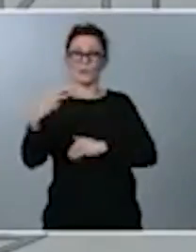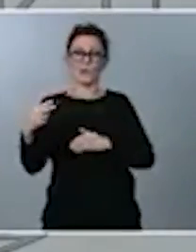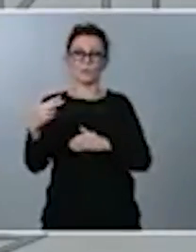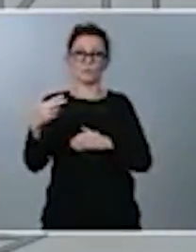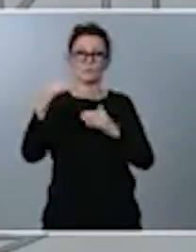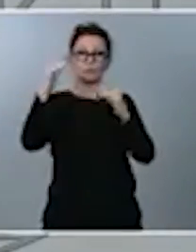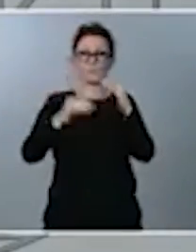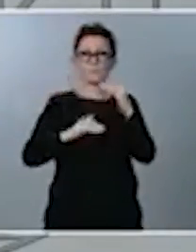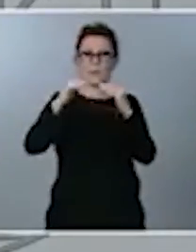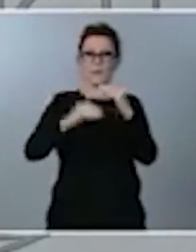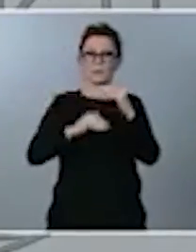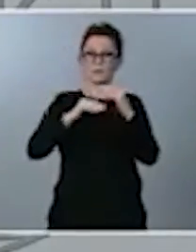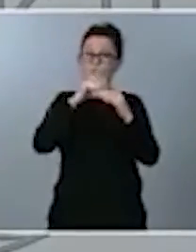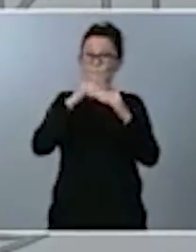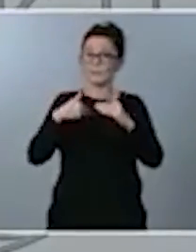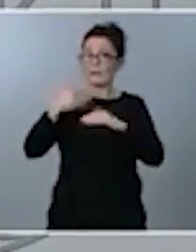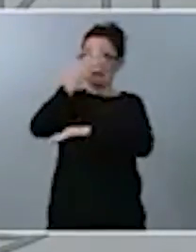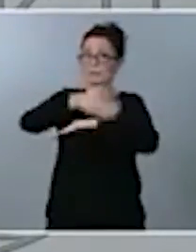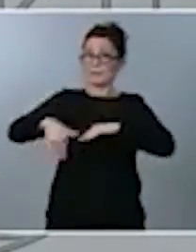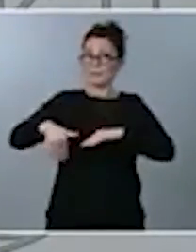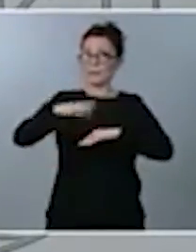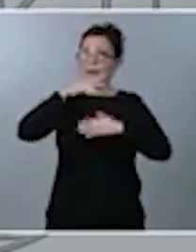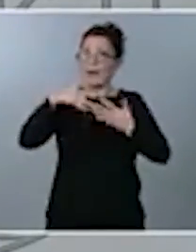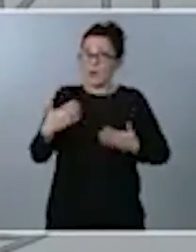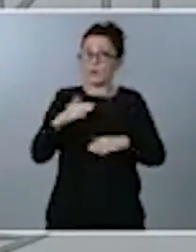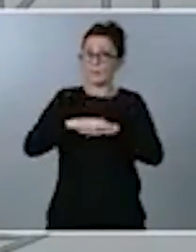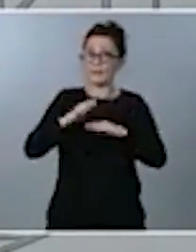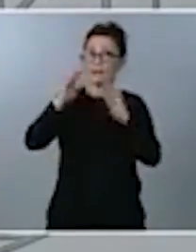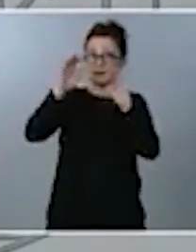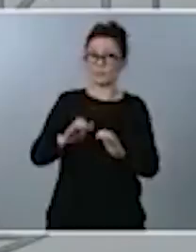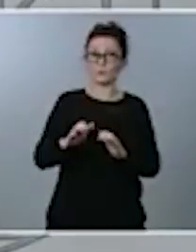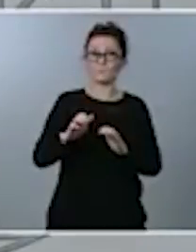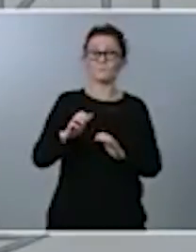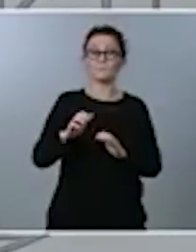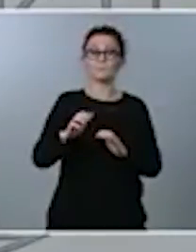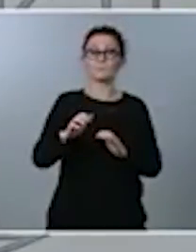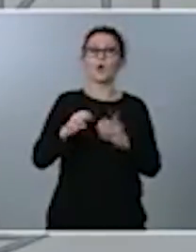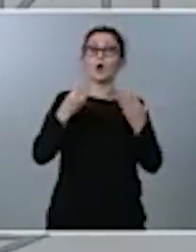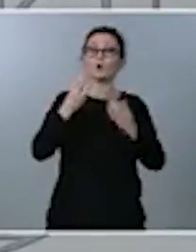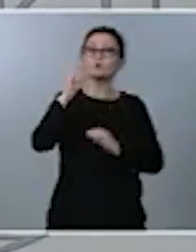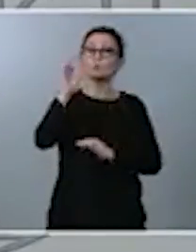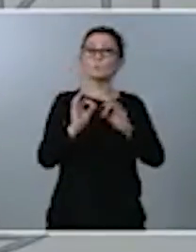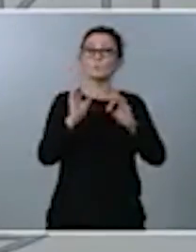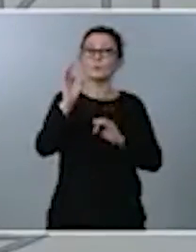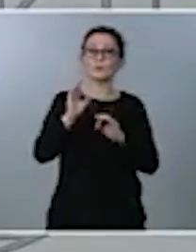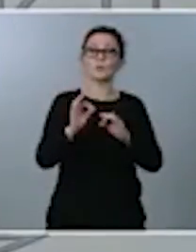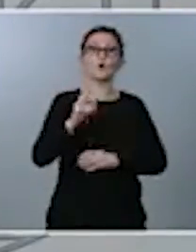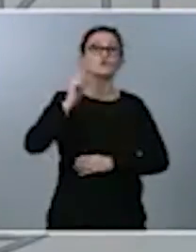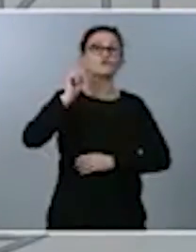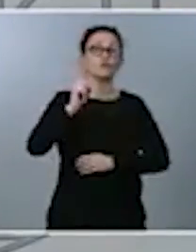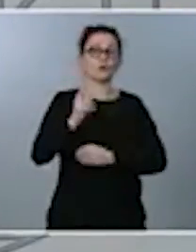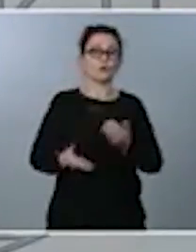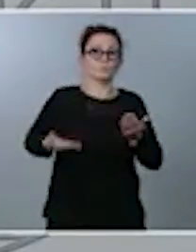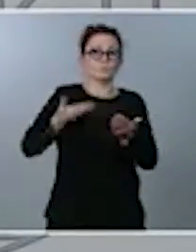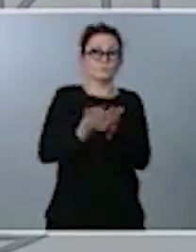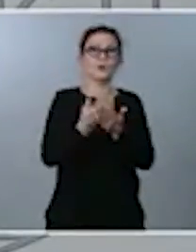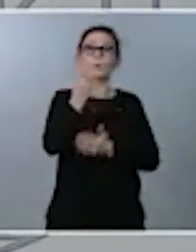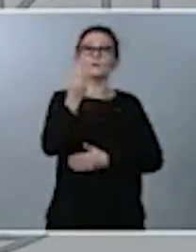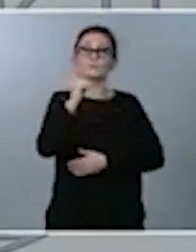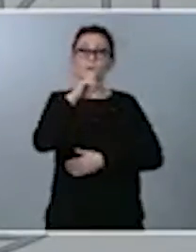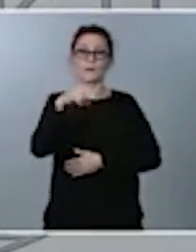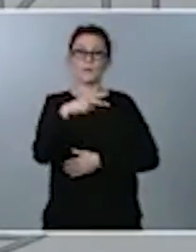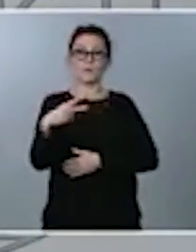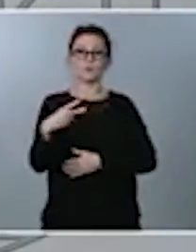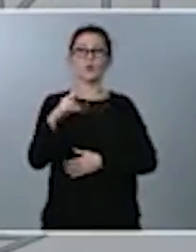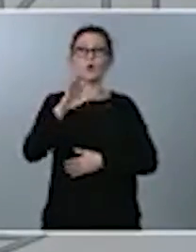límite actual de reducción. Según la propia AIREF, solo un 8% hacían aportaciones superiores a 4.000 euros y el 58